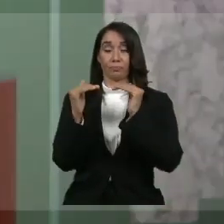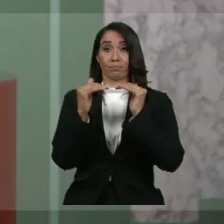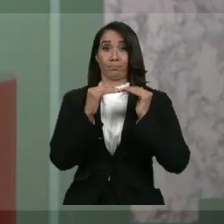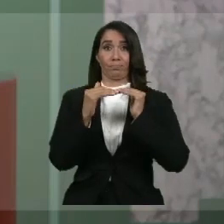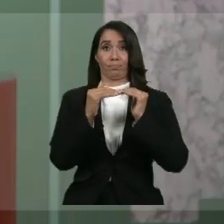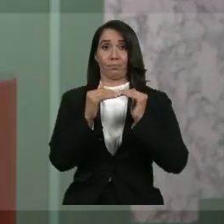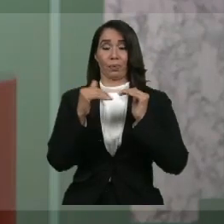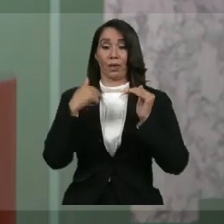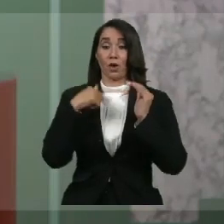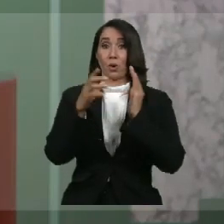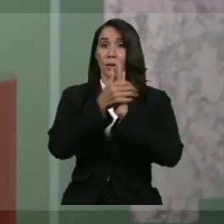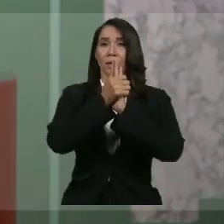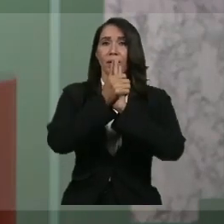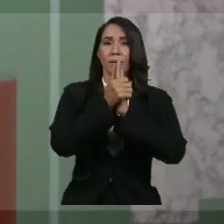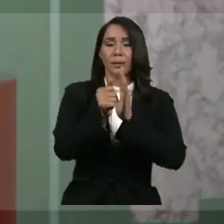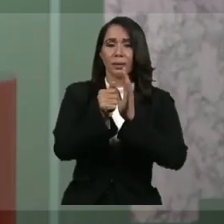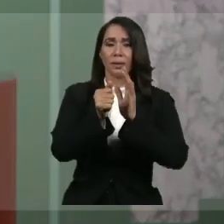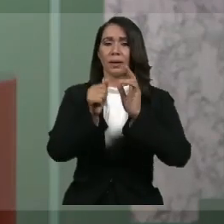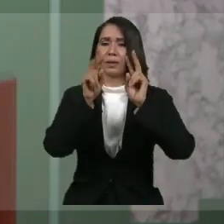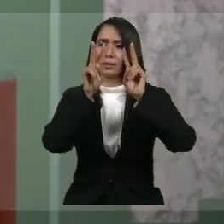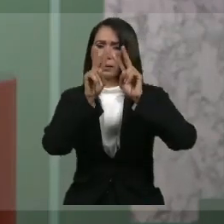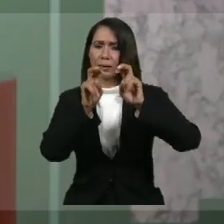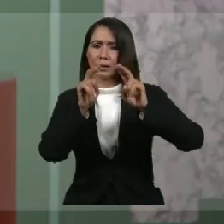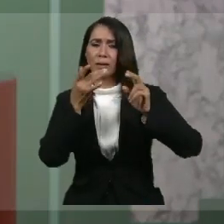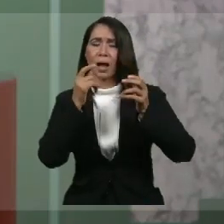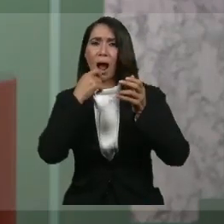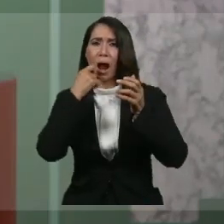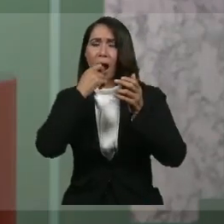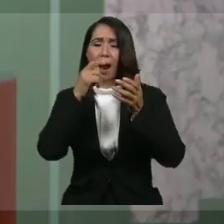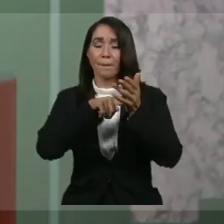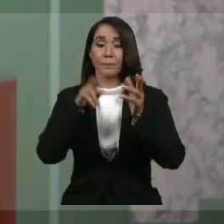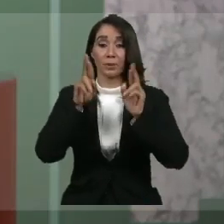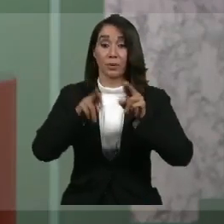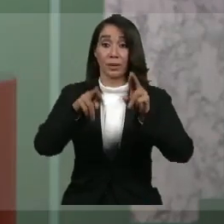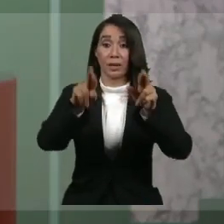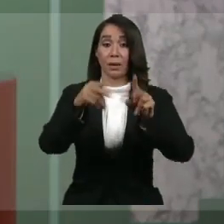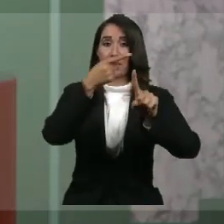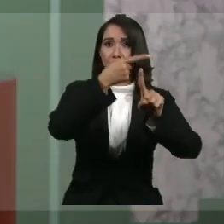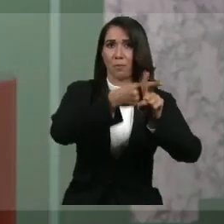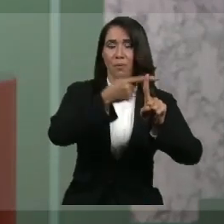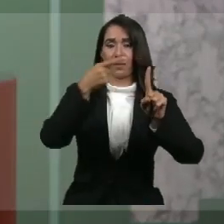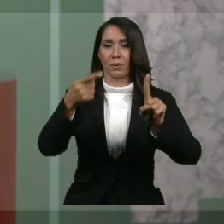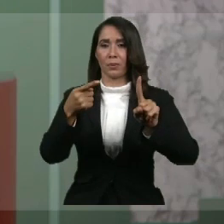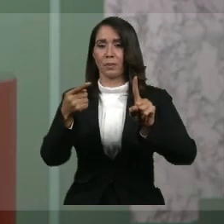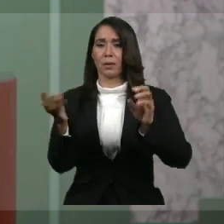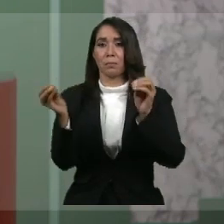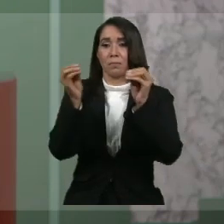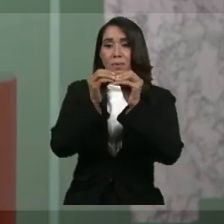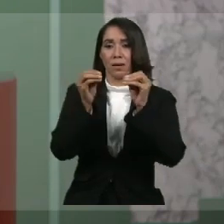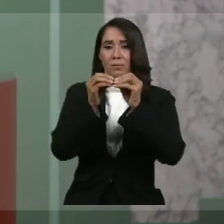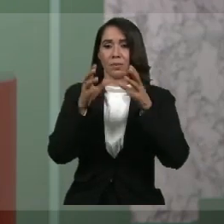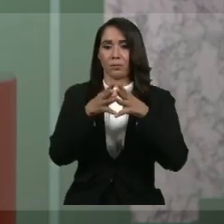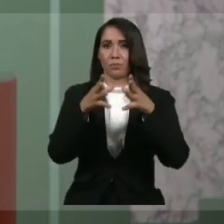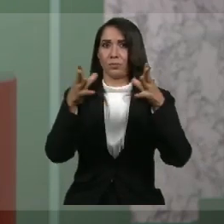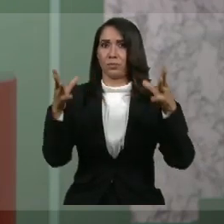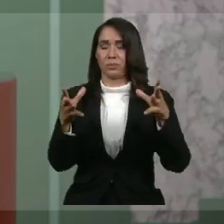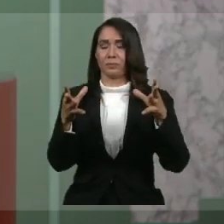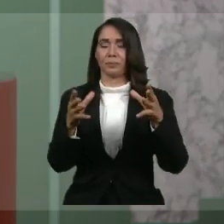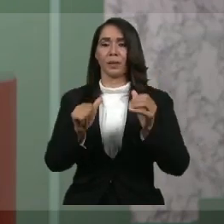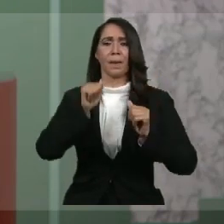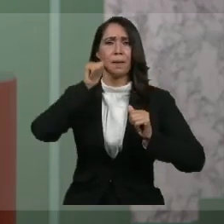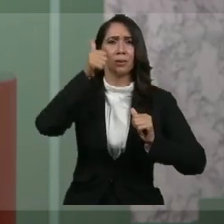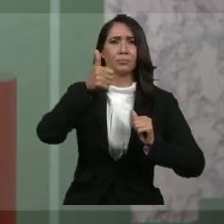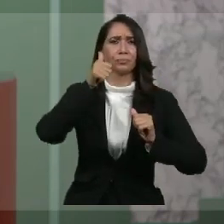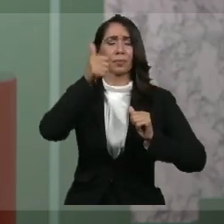nuestra capacidad de hacer pruebas PCR y pruebas rápidas se ha ido ampliando día tras día, con cada vez